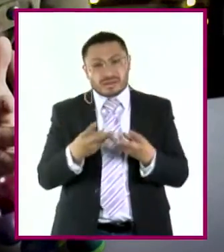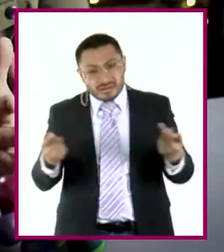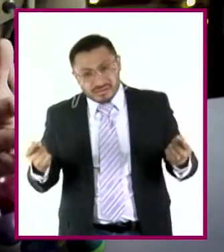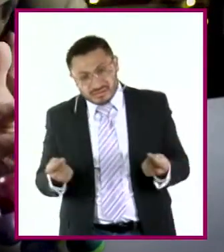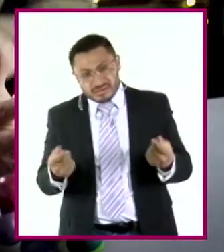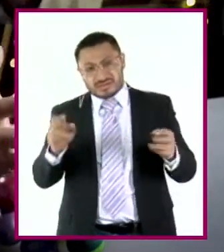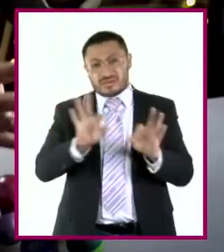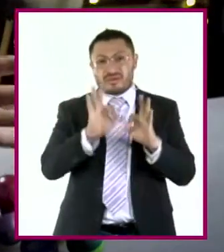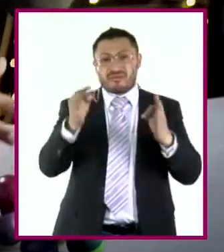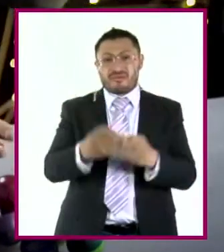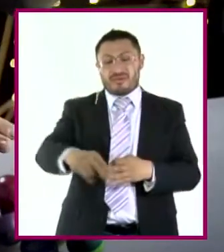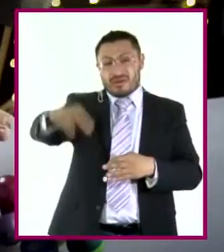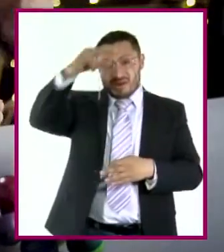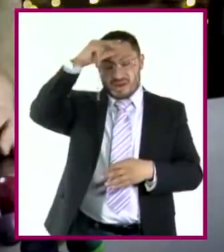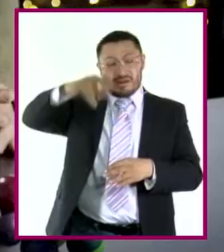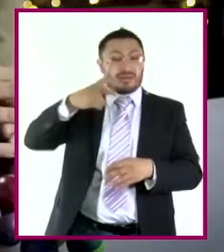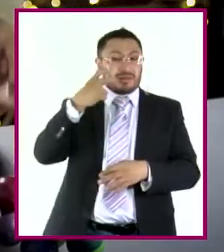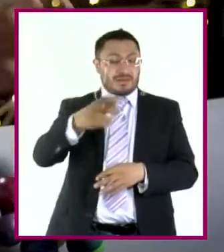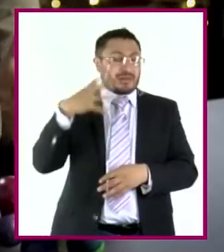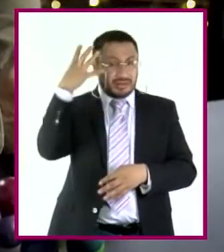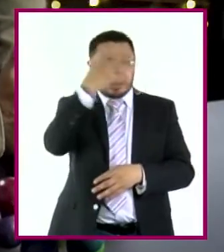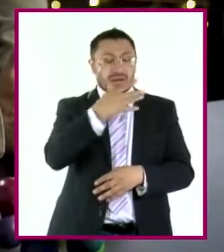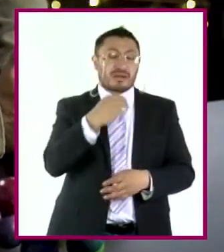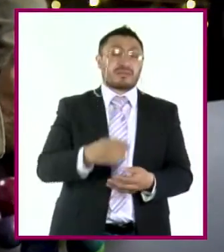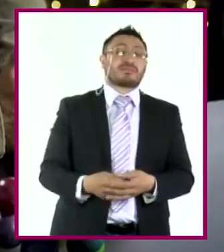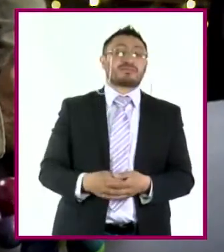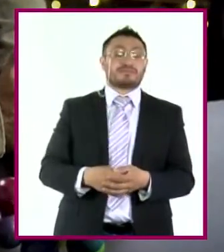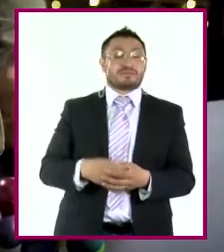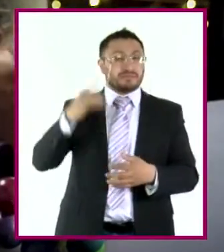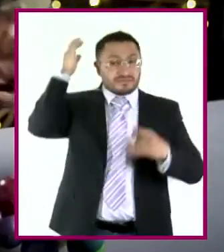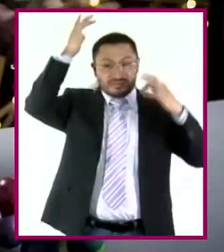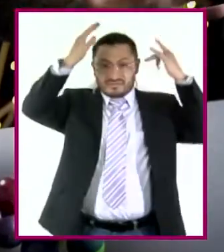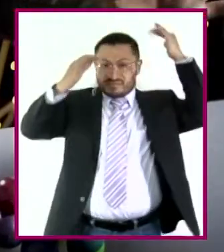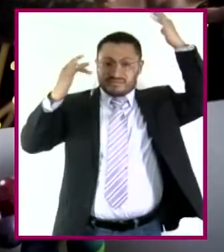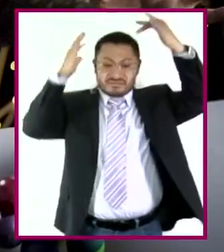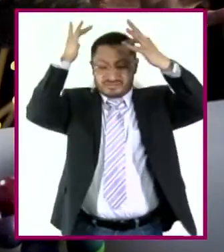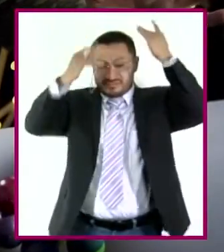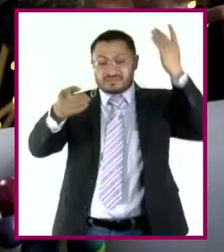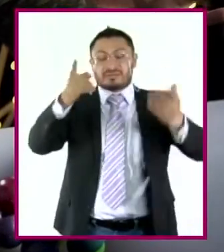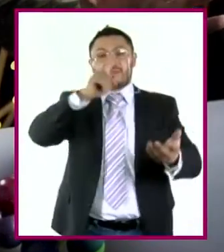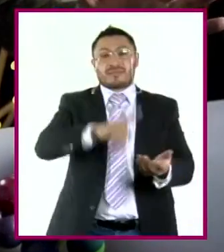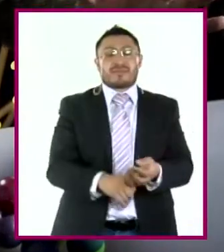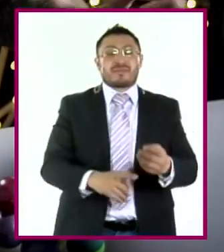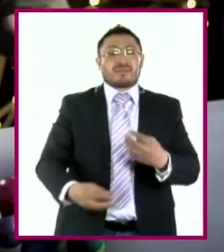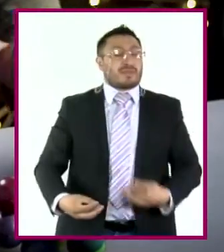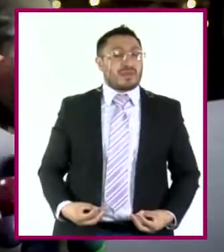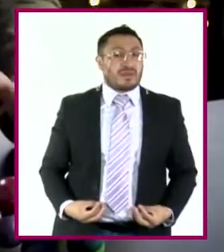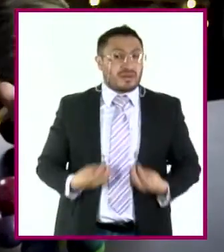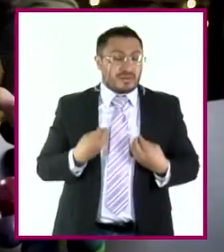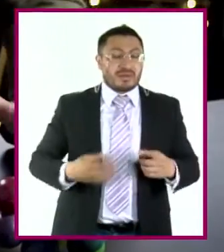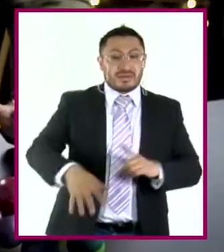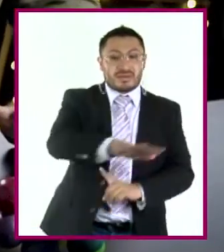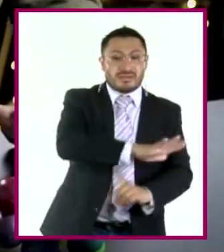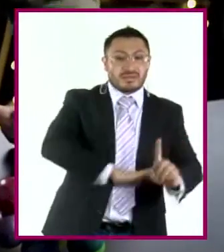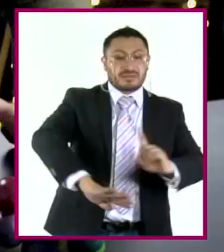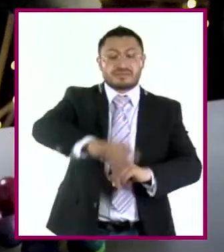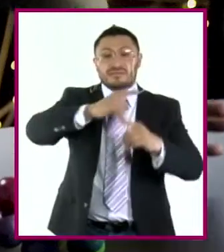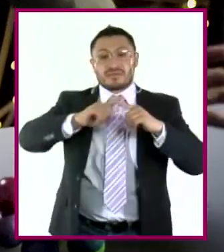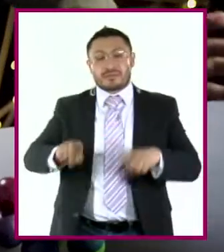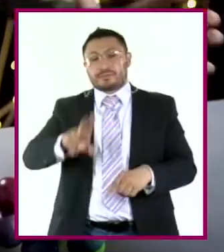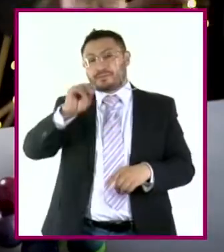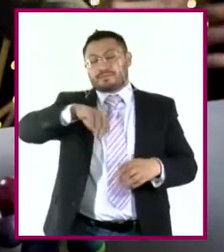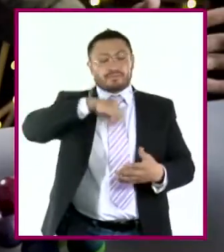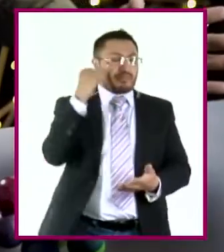manera ingeniosa es algo bello, ¿eh? La creatividad se encuentra presente en muchas áreas de nuestras vidas. No necesitamos ser un